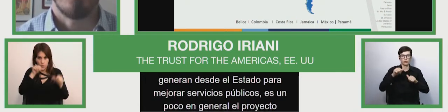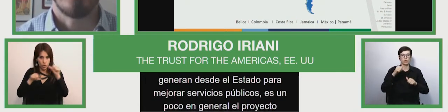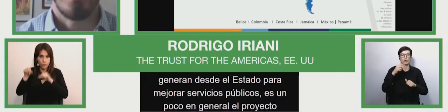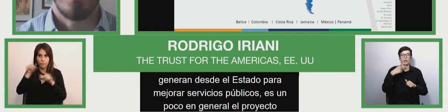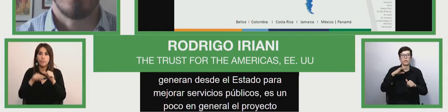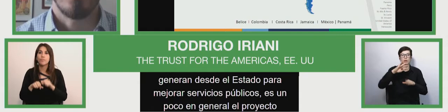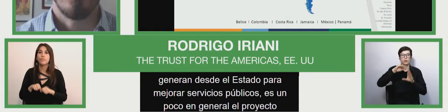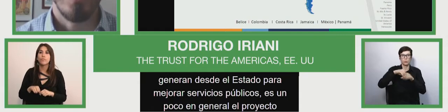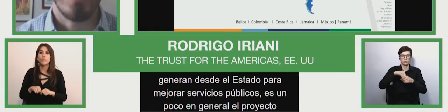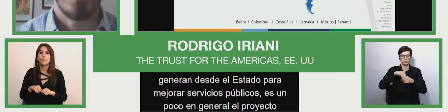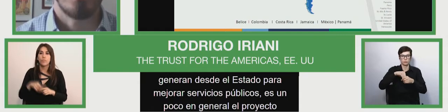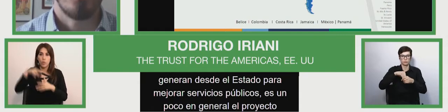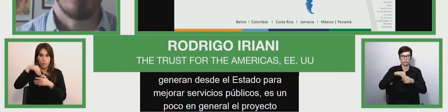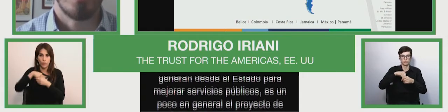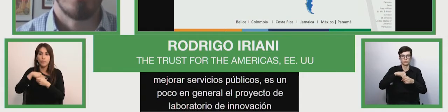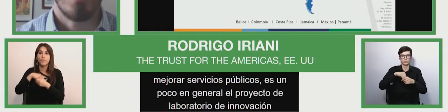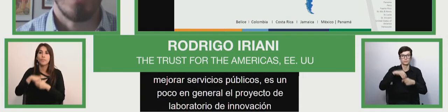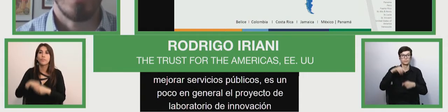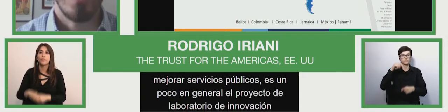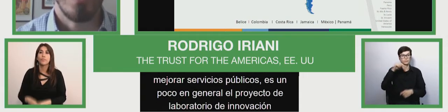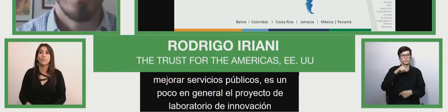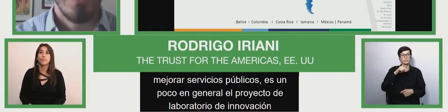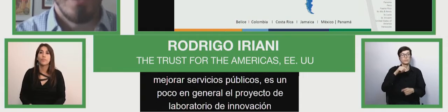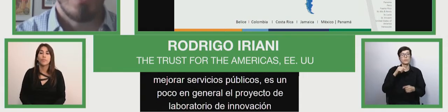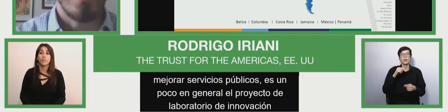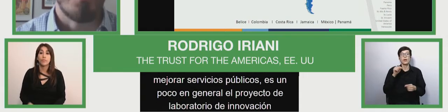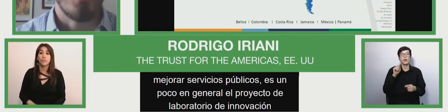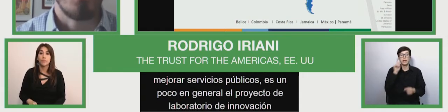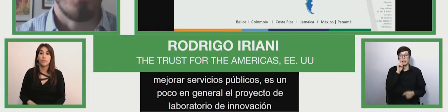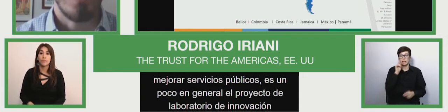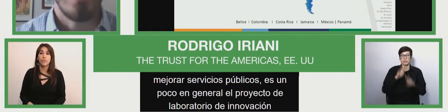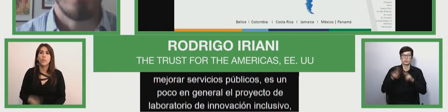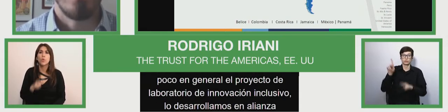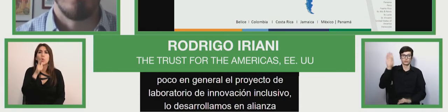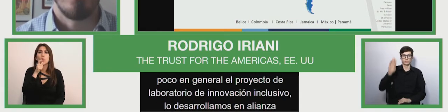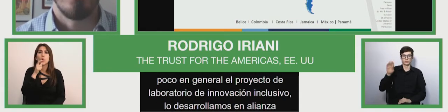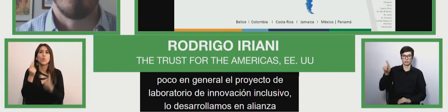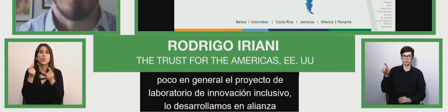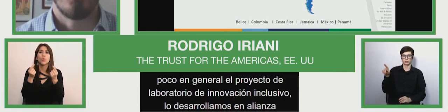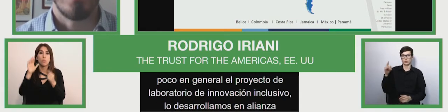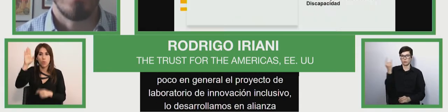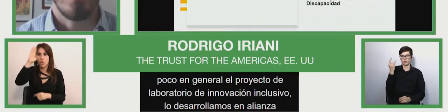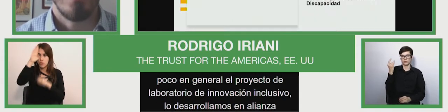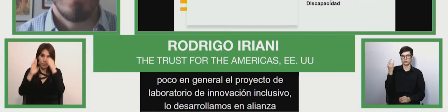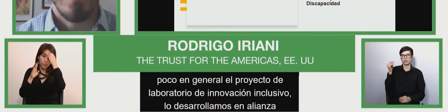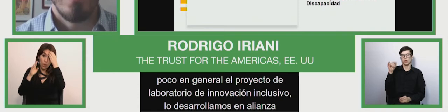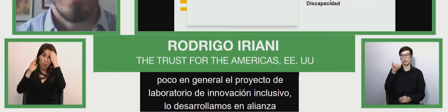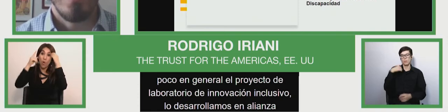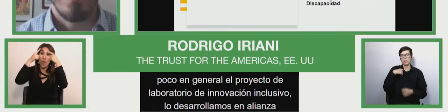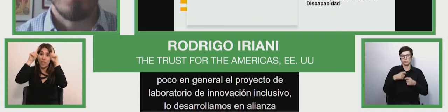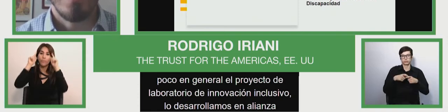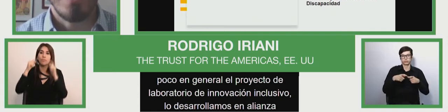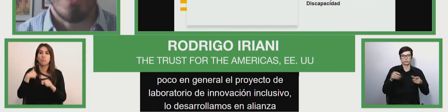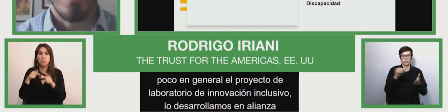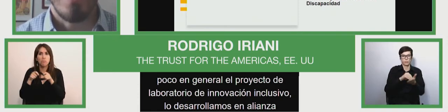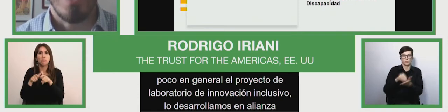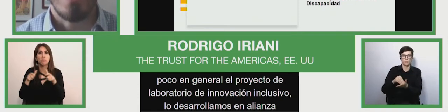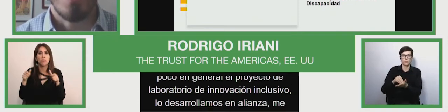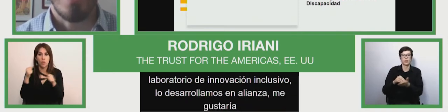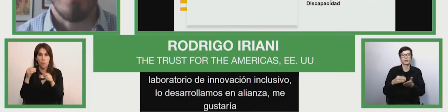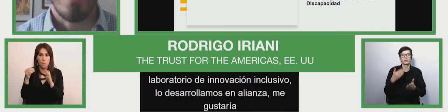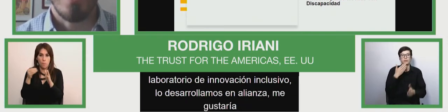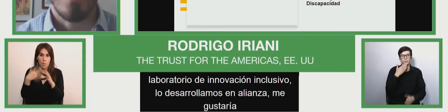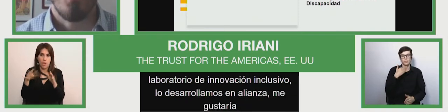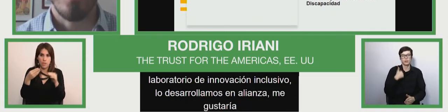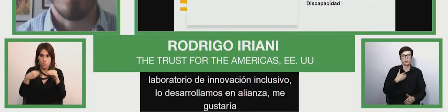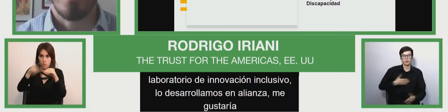desarrollamos en alianza con la Universidad Tecnológica Santa Catarina que es el próximo slide y me gustaría ya darle